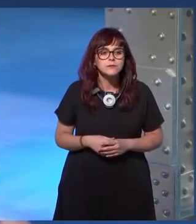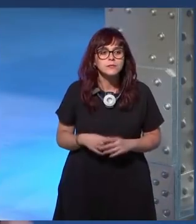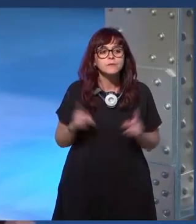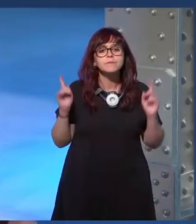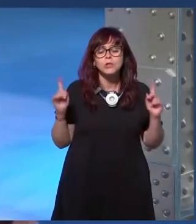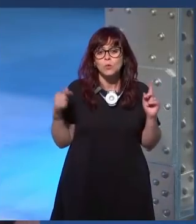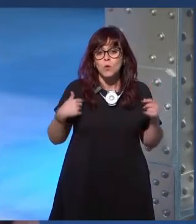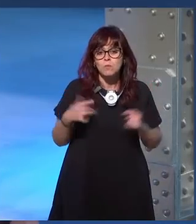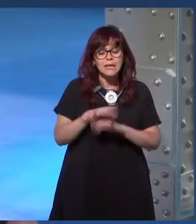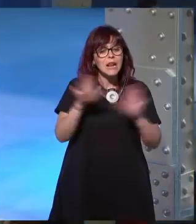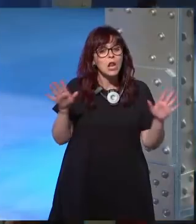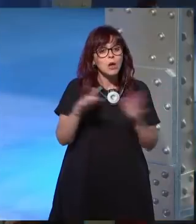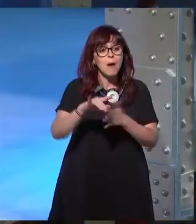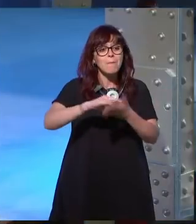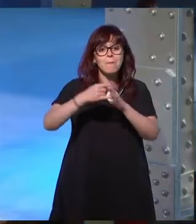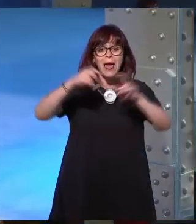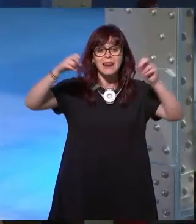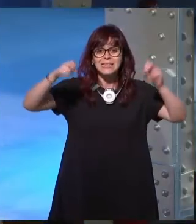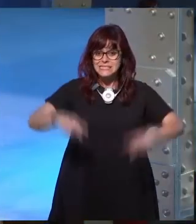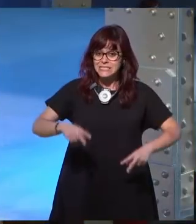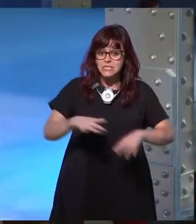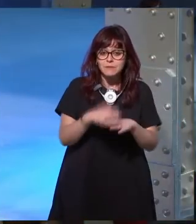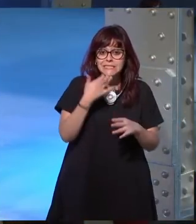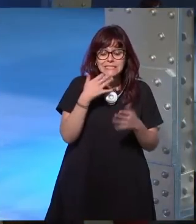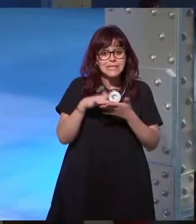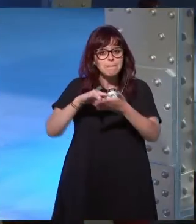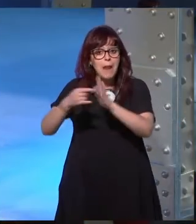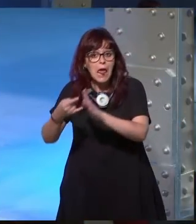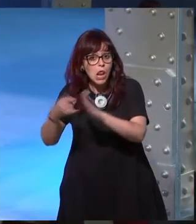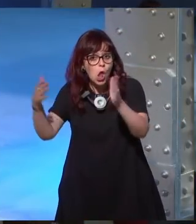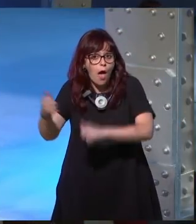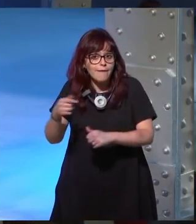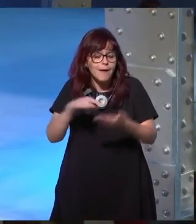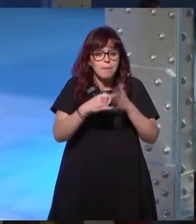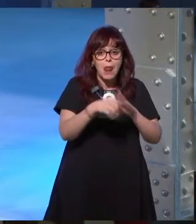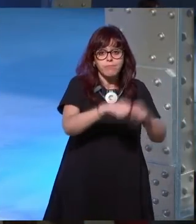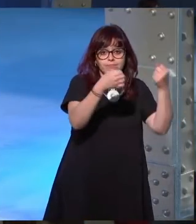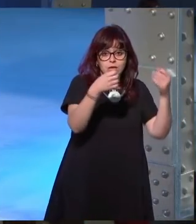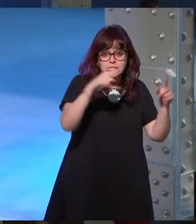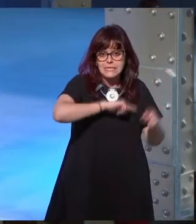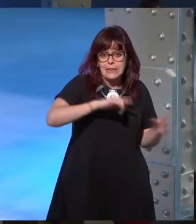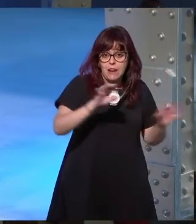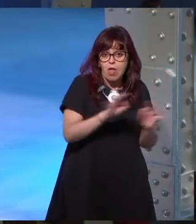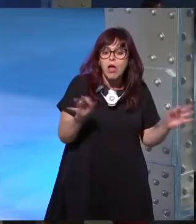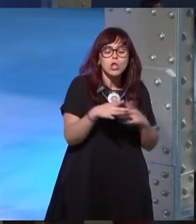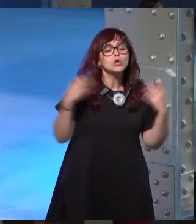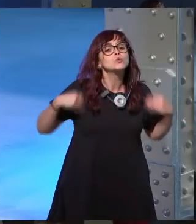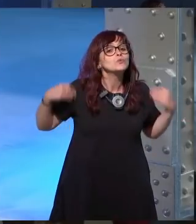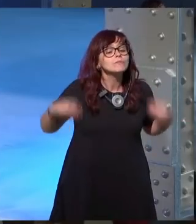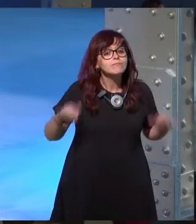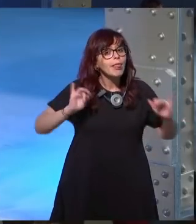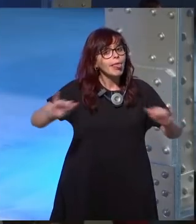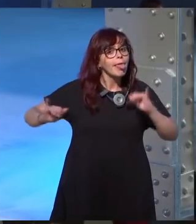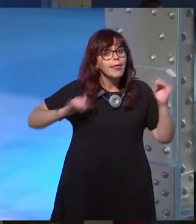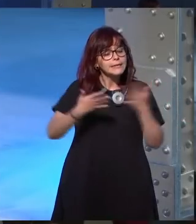clave es no planear nada o sea para que no se te rompan los planes mejor no planees yo simplemente me lo paso muy bien y en el momento